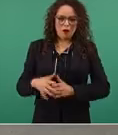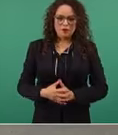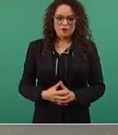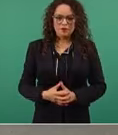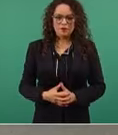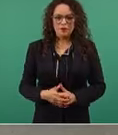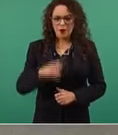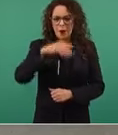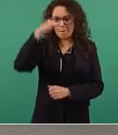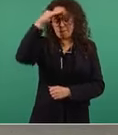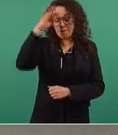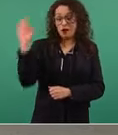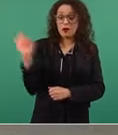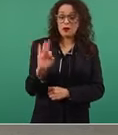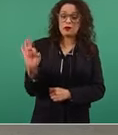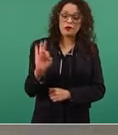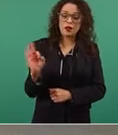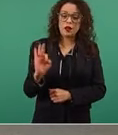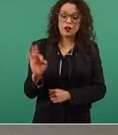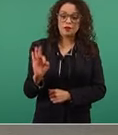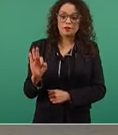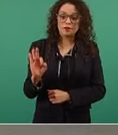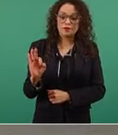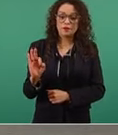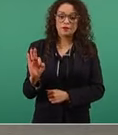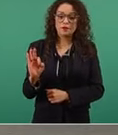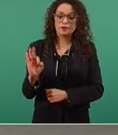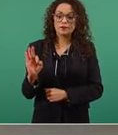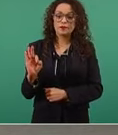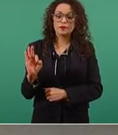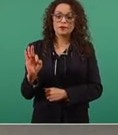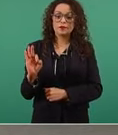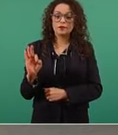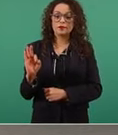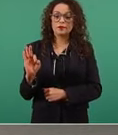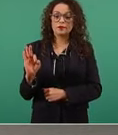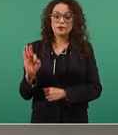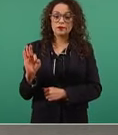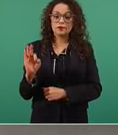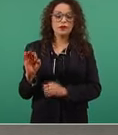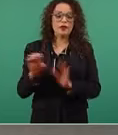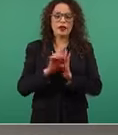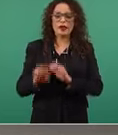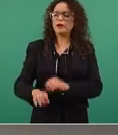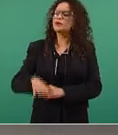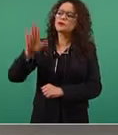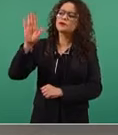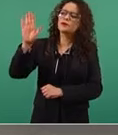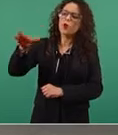pensando de que si le preguntaba, oye, como le preguntaba,